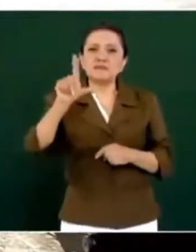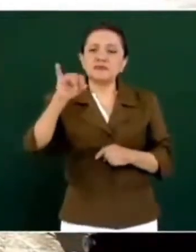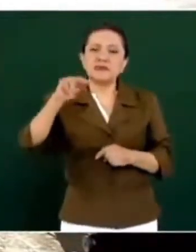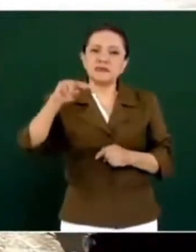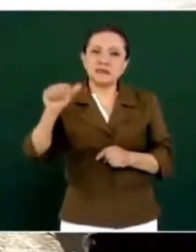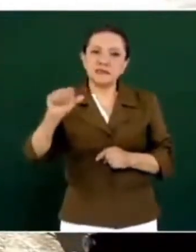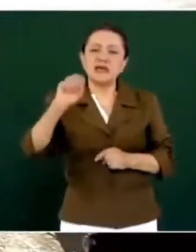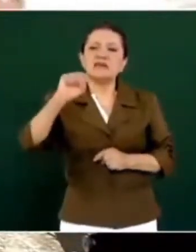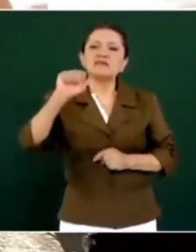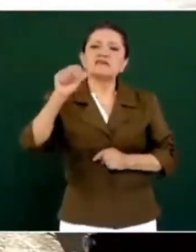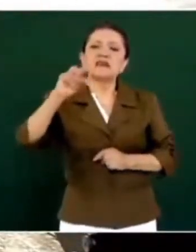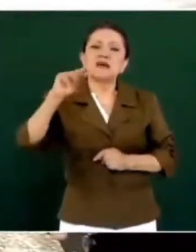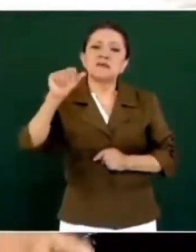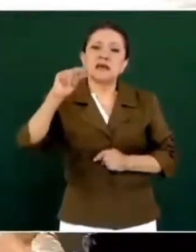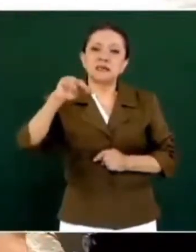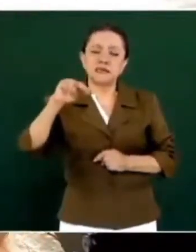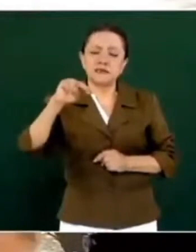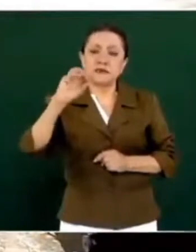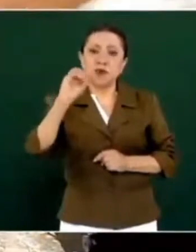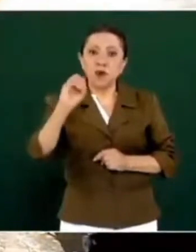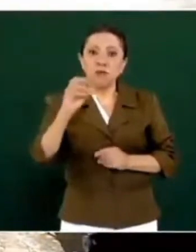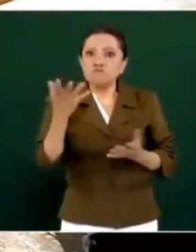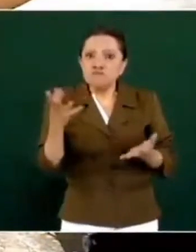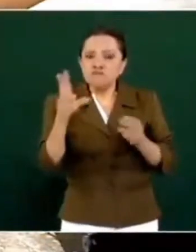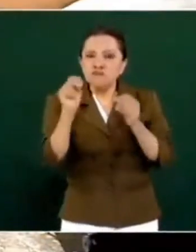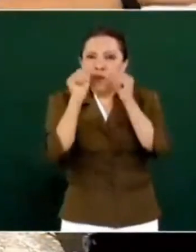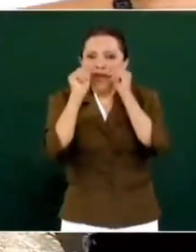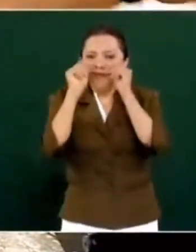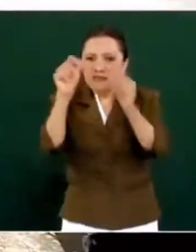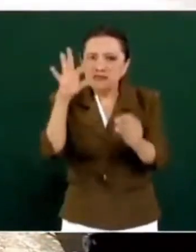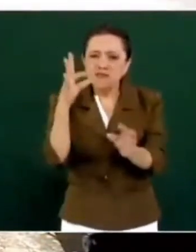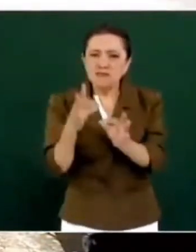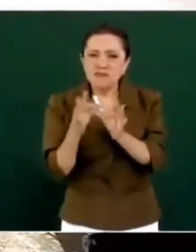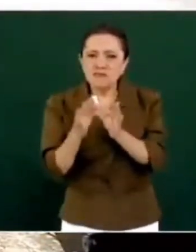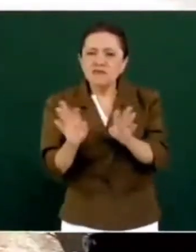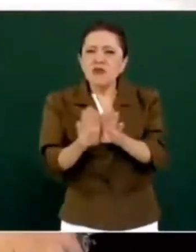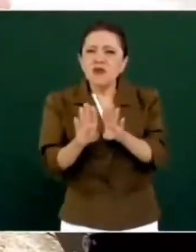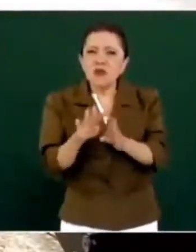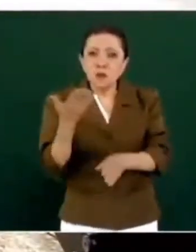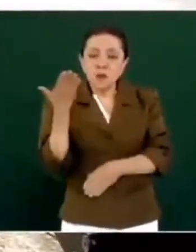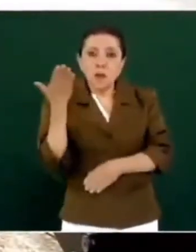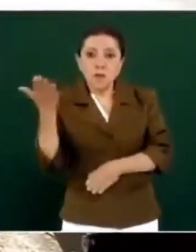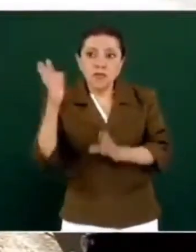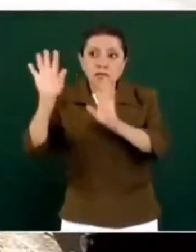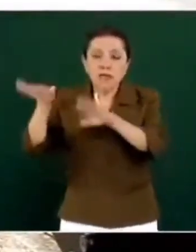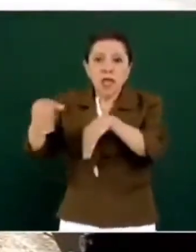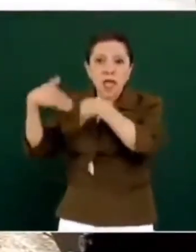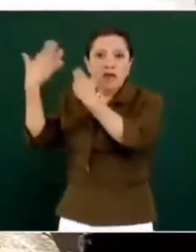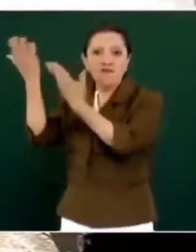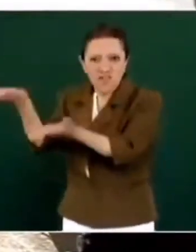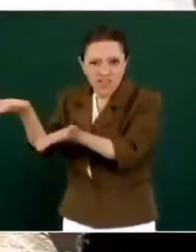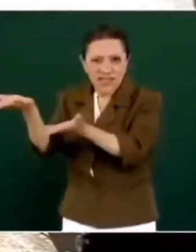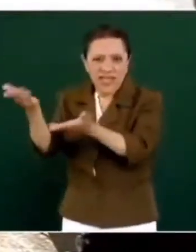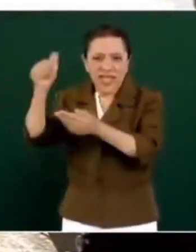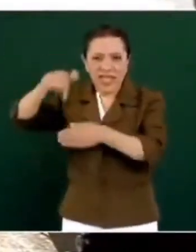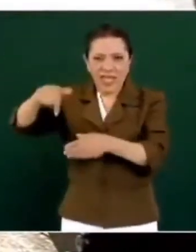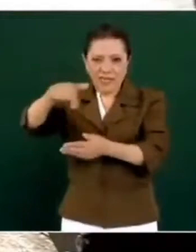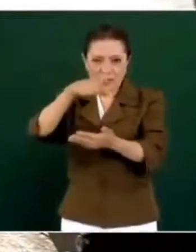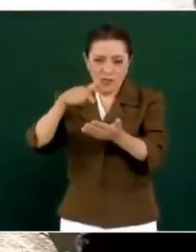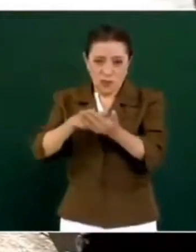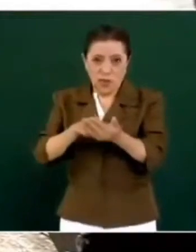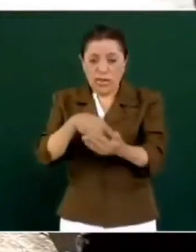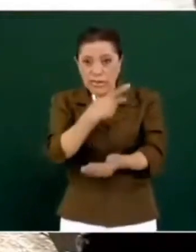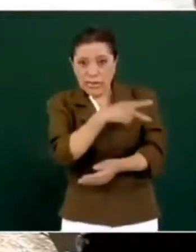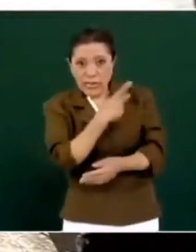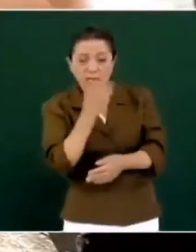no ha dado la atención correcta como lo que piden los vecinos, están aquí afuera, lo recibieron cuando usted estaba, estaba llegando,